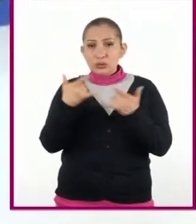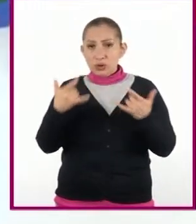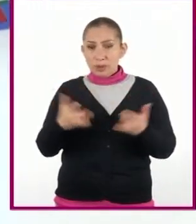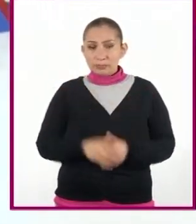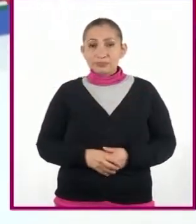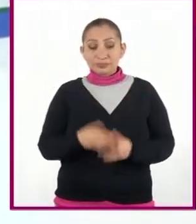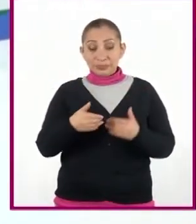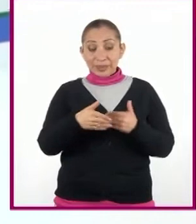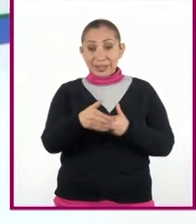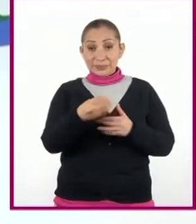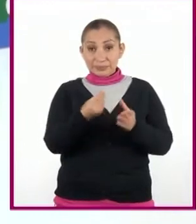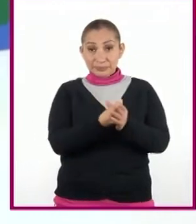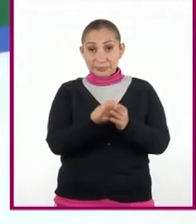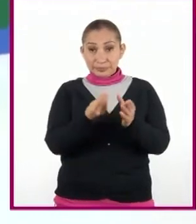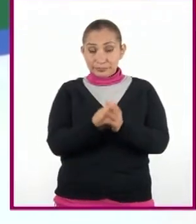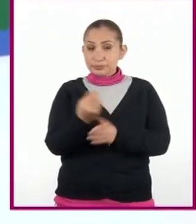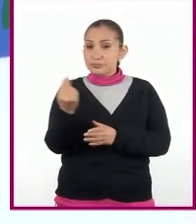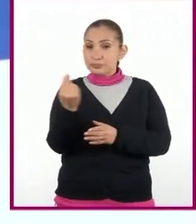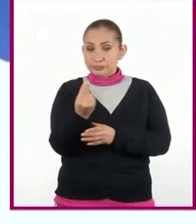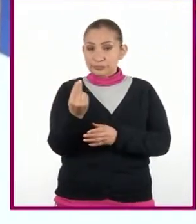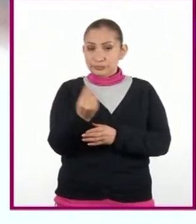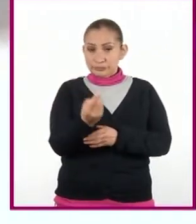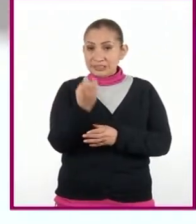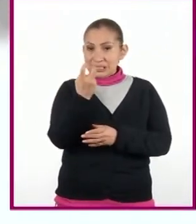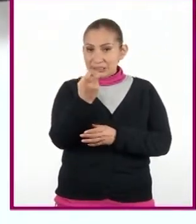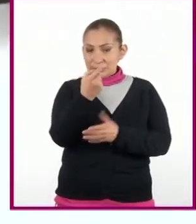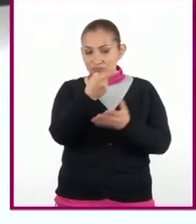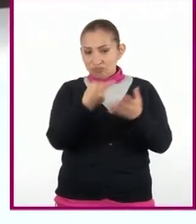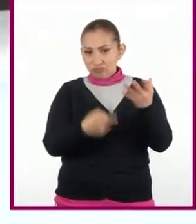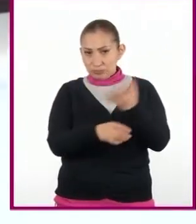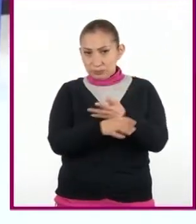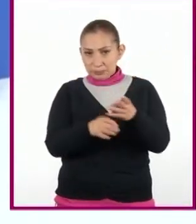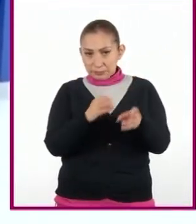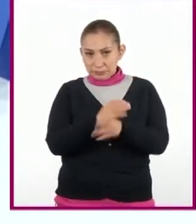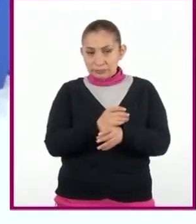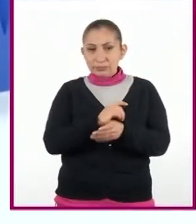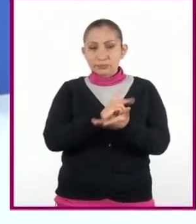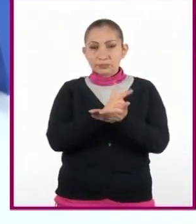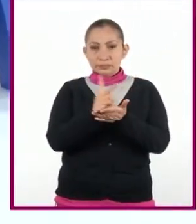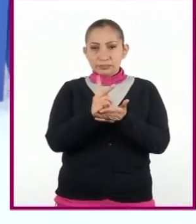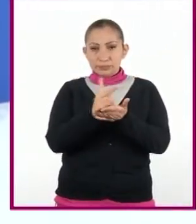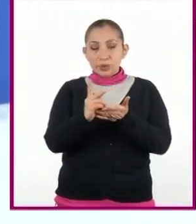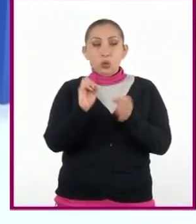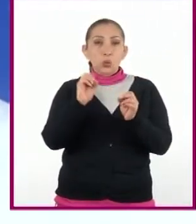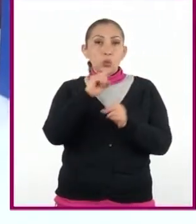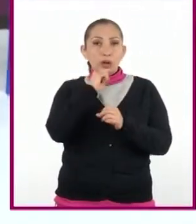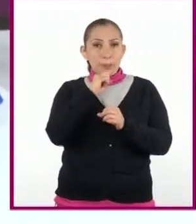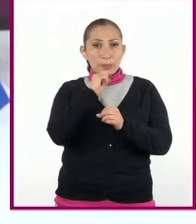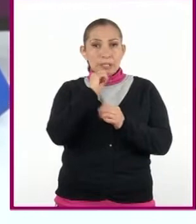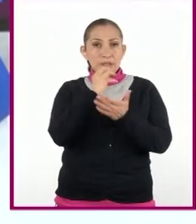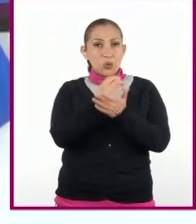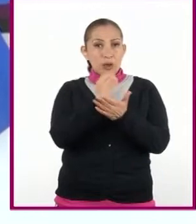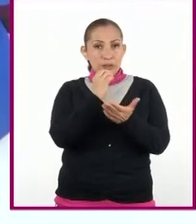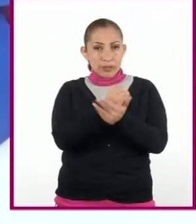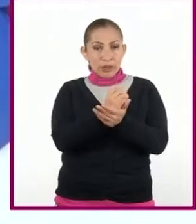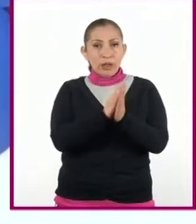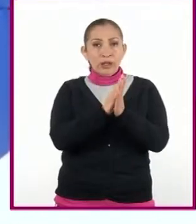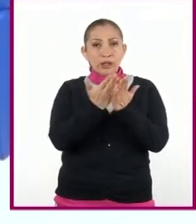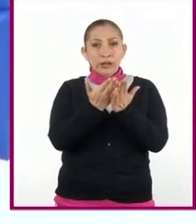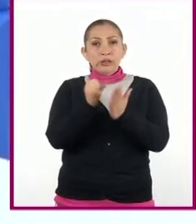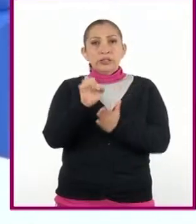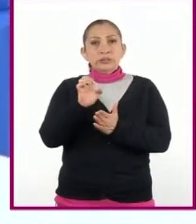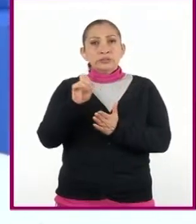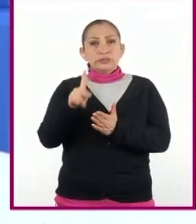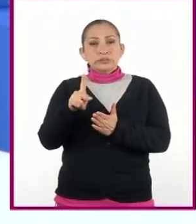Durante esta sesión necesitaremos los siguientes materiales, bolígrafo o lápiz, su cuaderno, su libro de